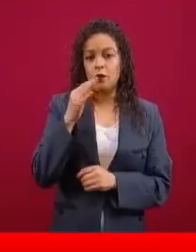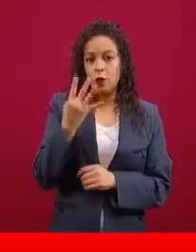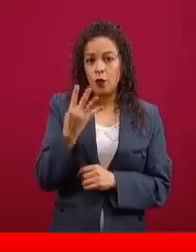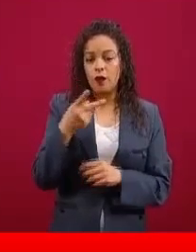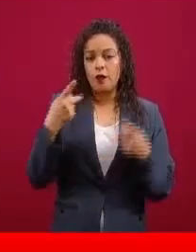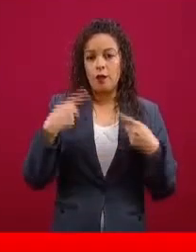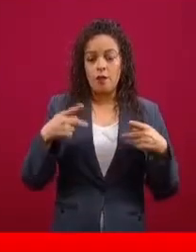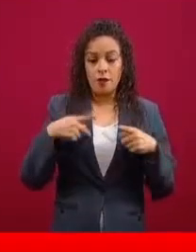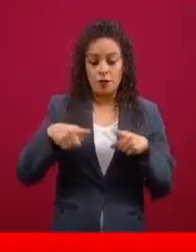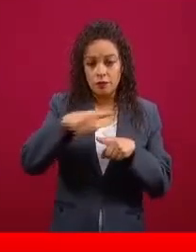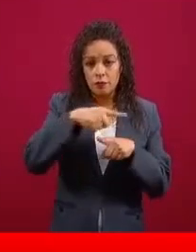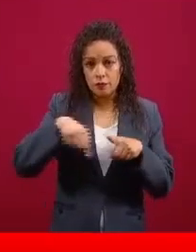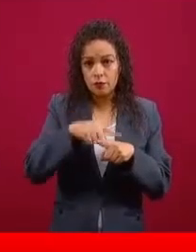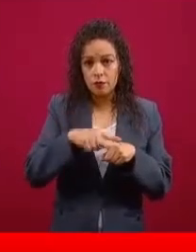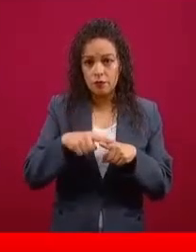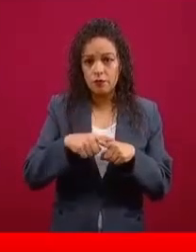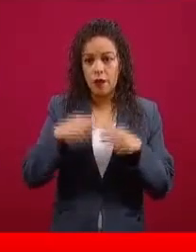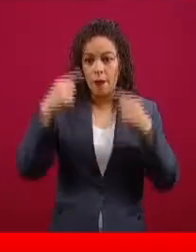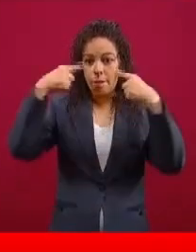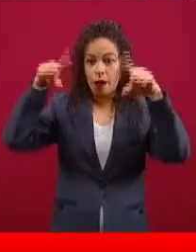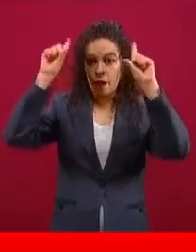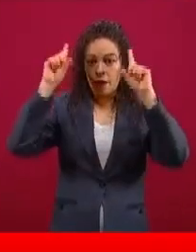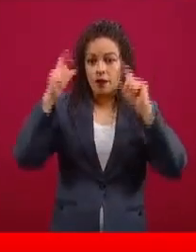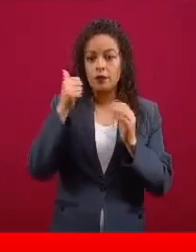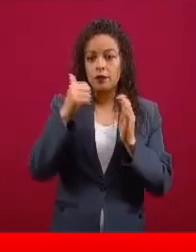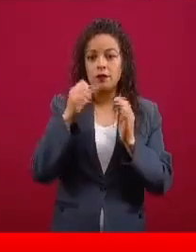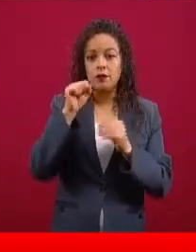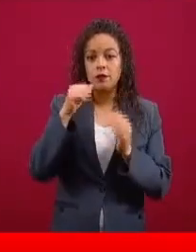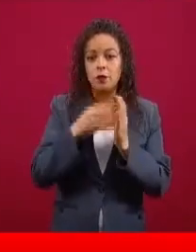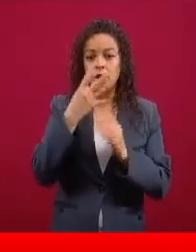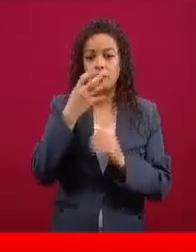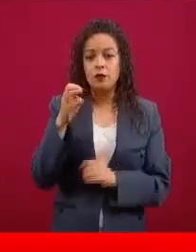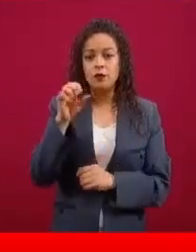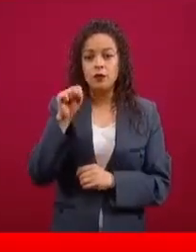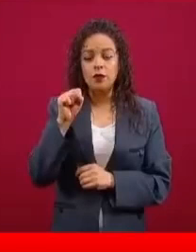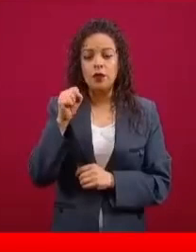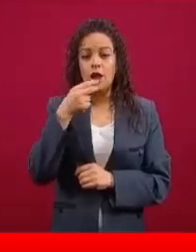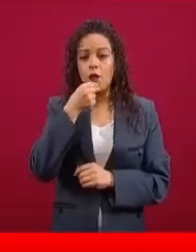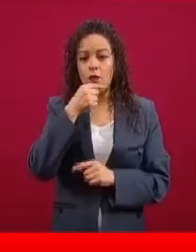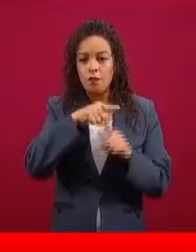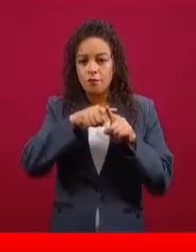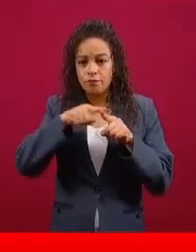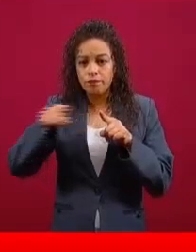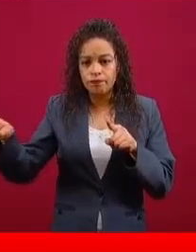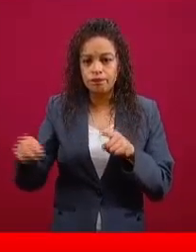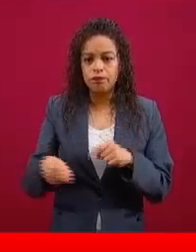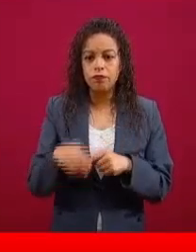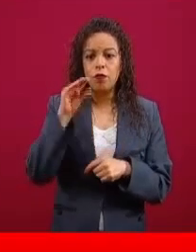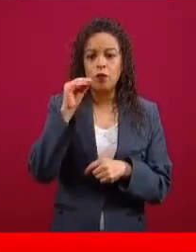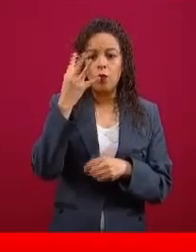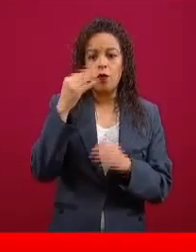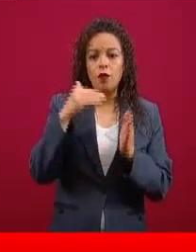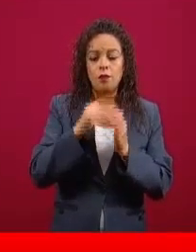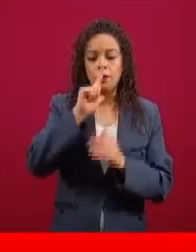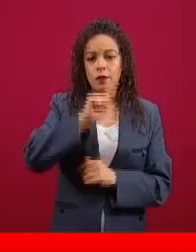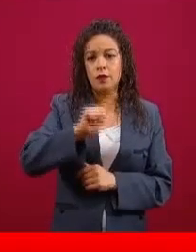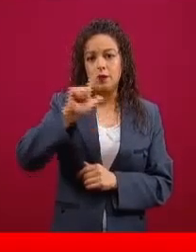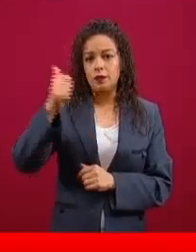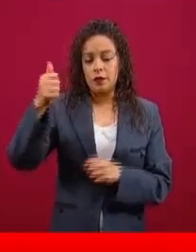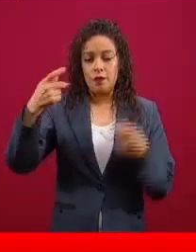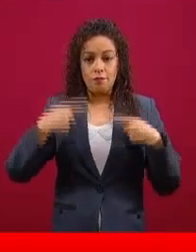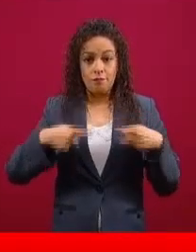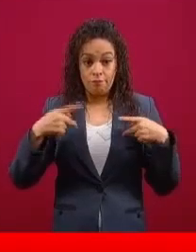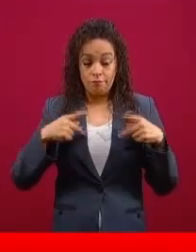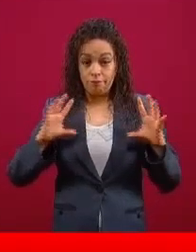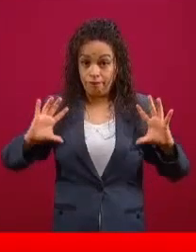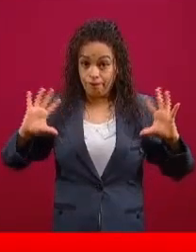Secretaría de Marina 61.406 hombres y la Guardia Nacional 94.776 hombres, haciendo un total